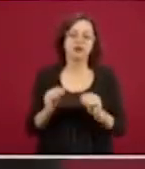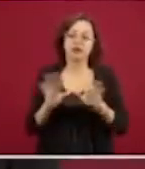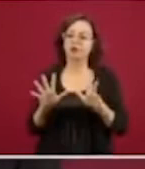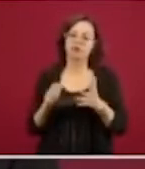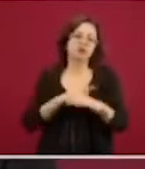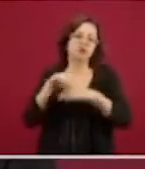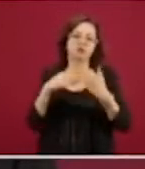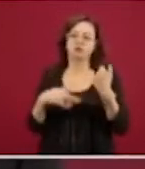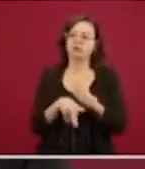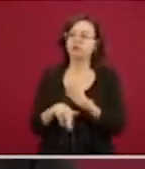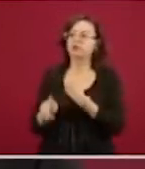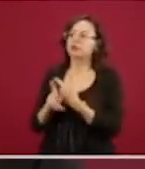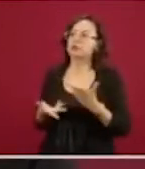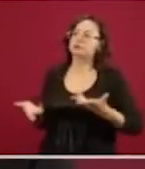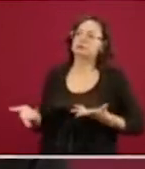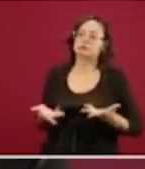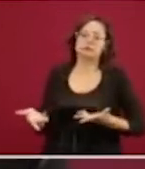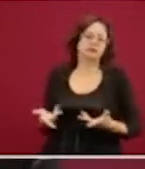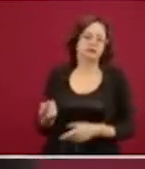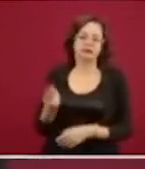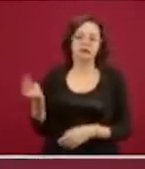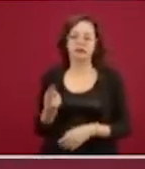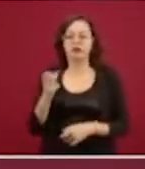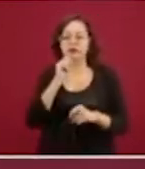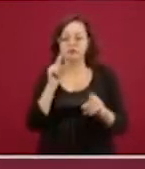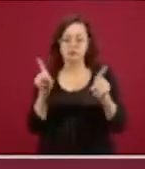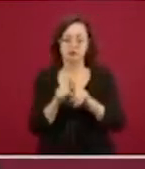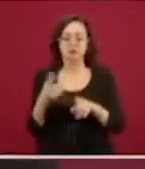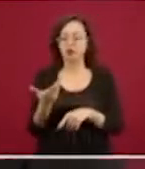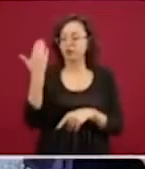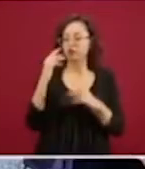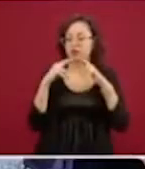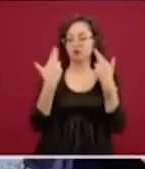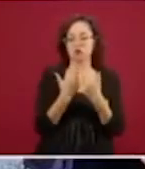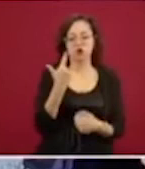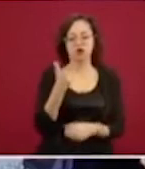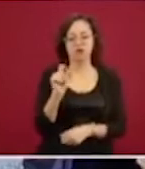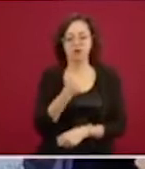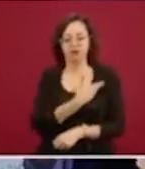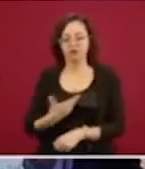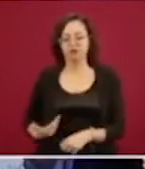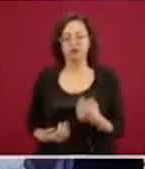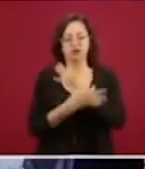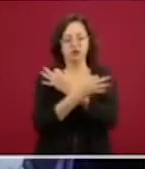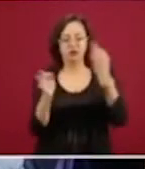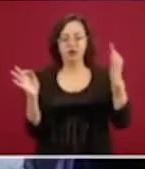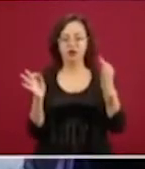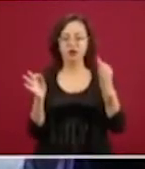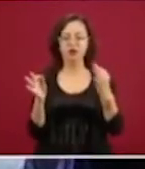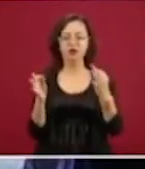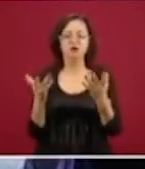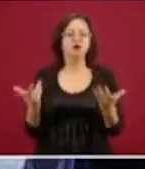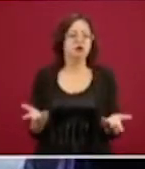países. Entonces, lo que dijo el presidente en la reunión del G20, ahí concluyo, garantizar que todos tengamos acceso